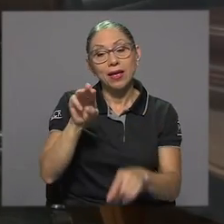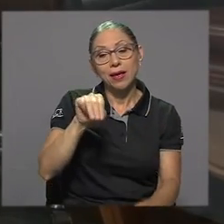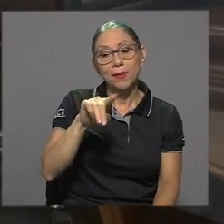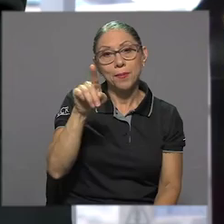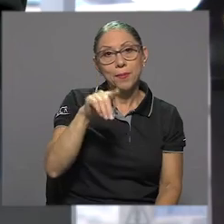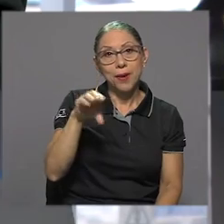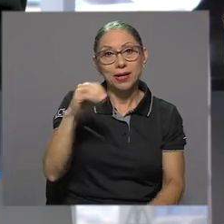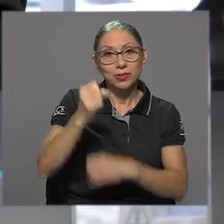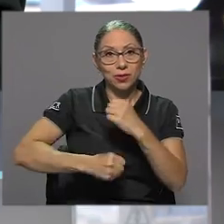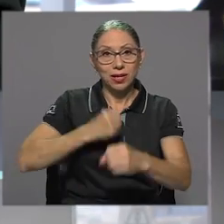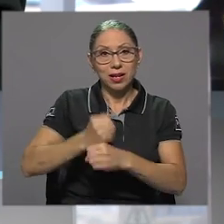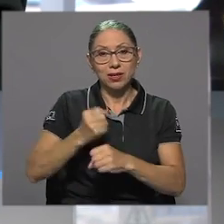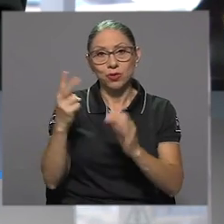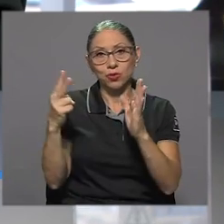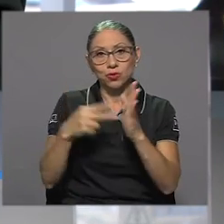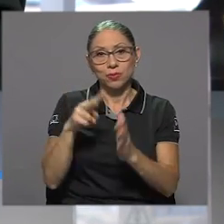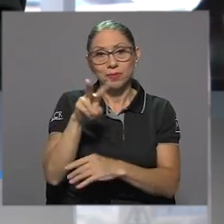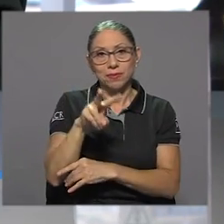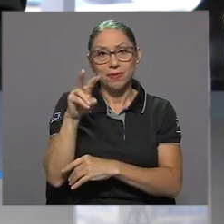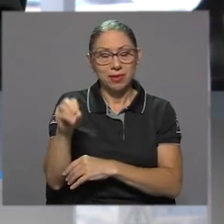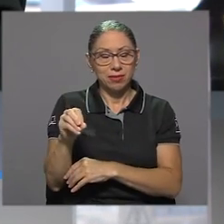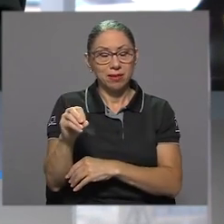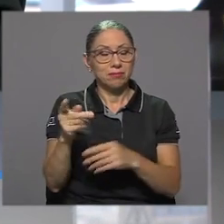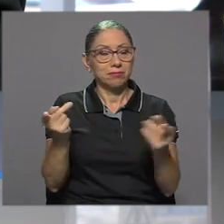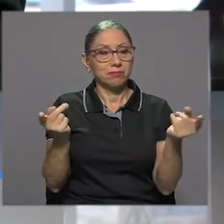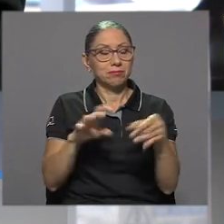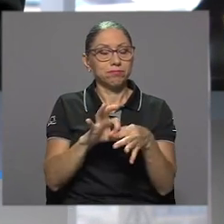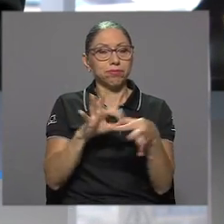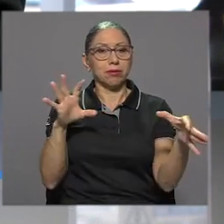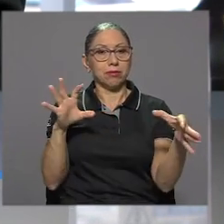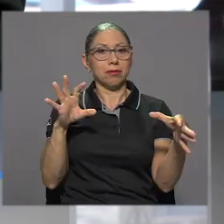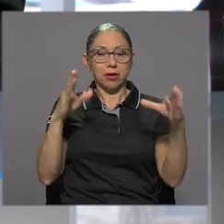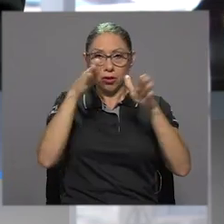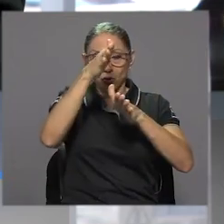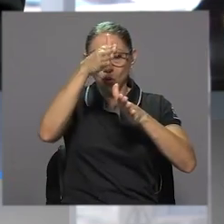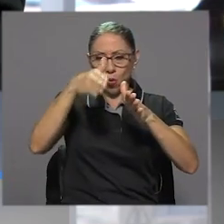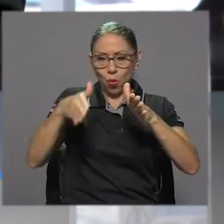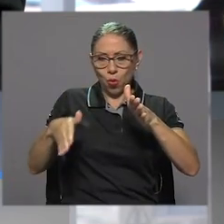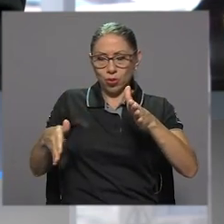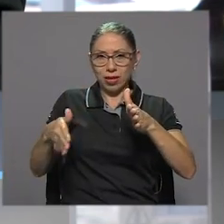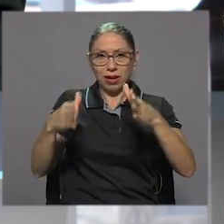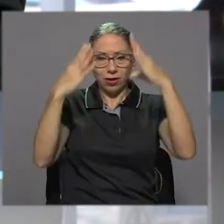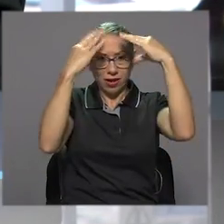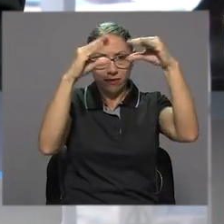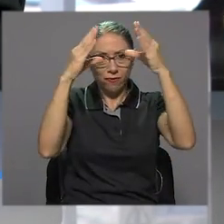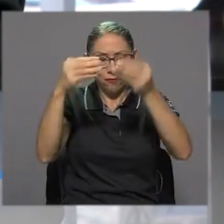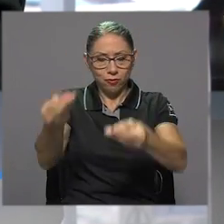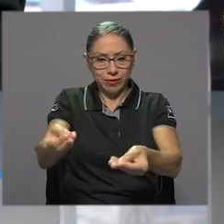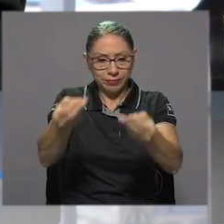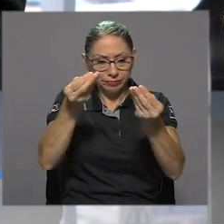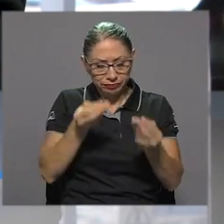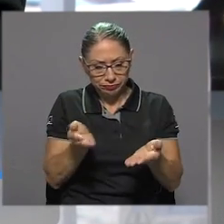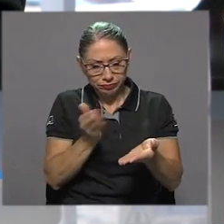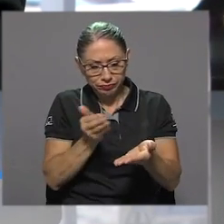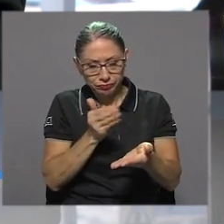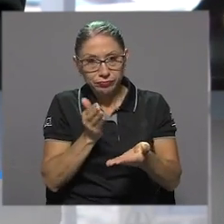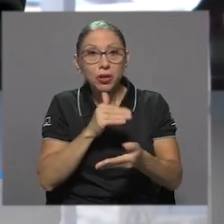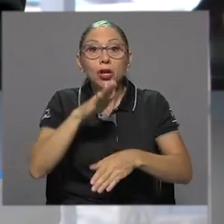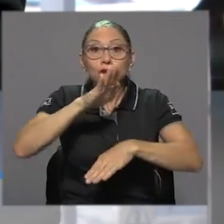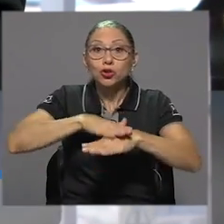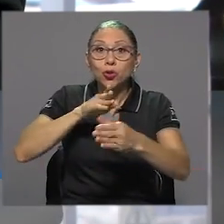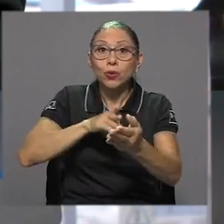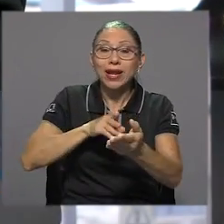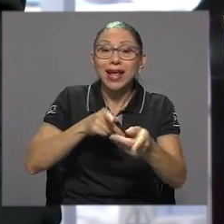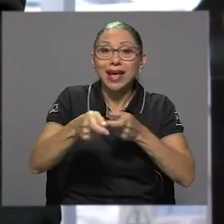También en marzo del 2020, coincidentemente, llegó un informe de la Contraloría General de la República sobre